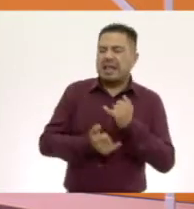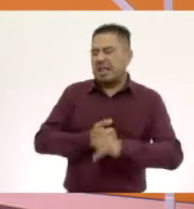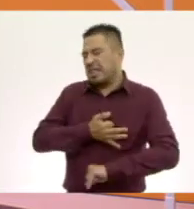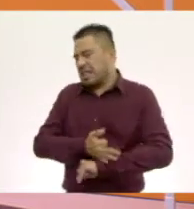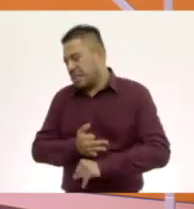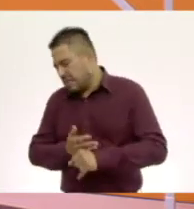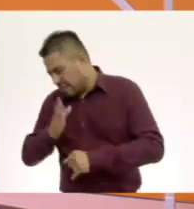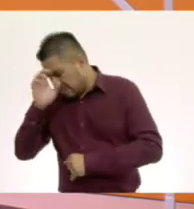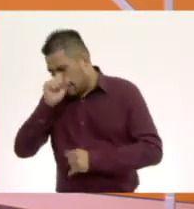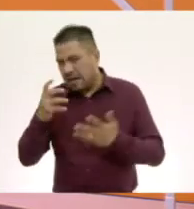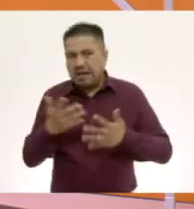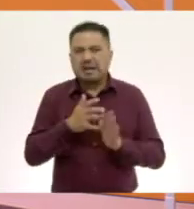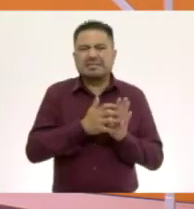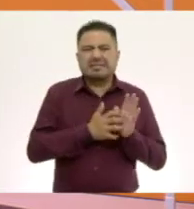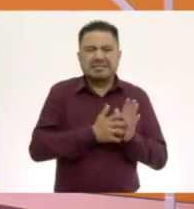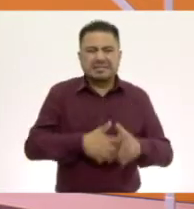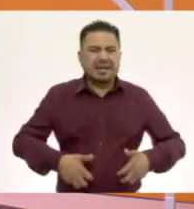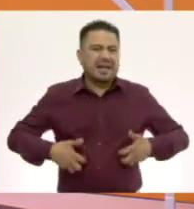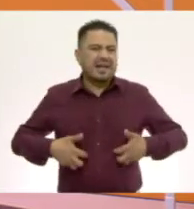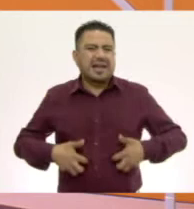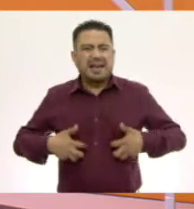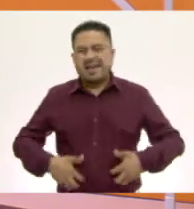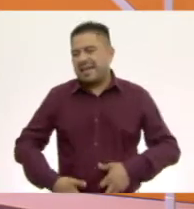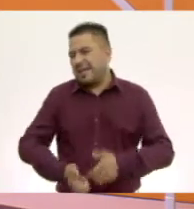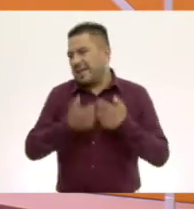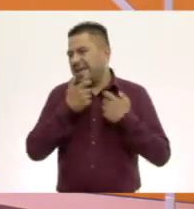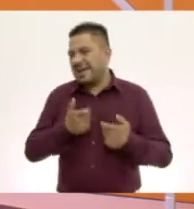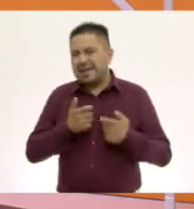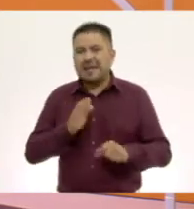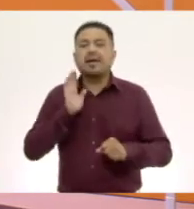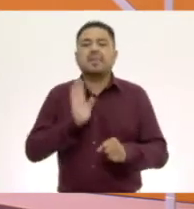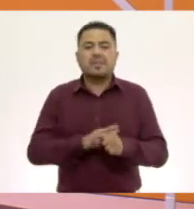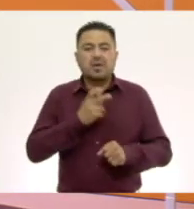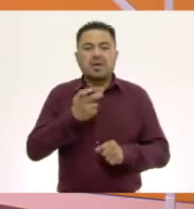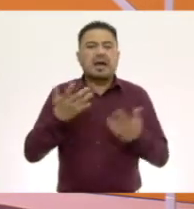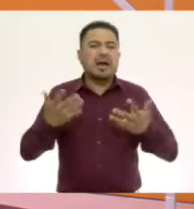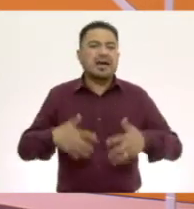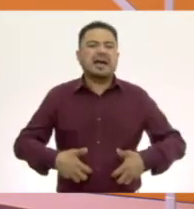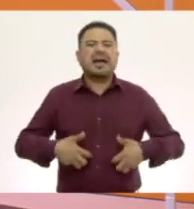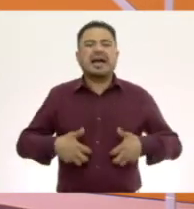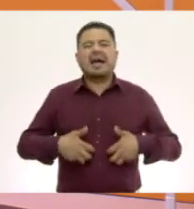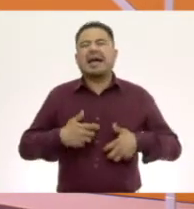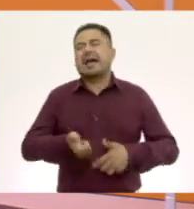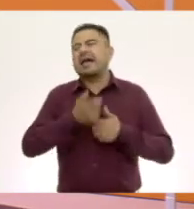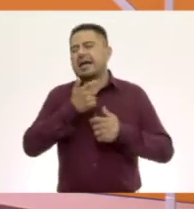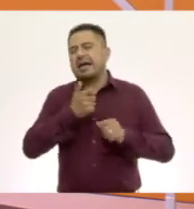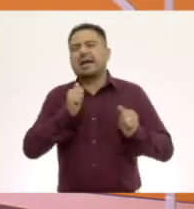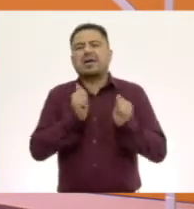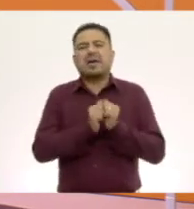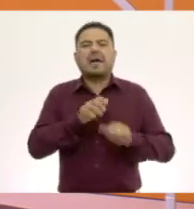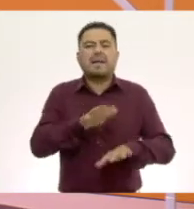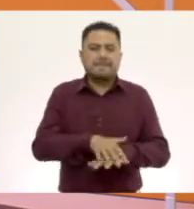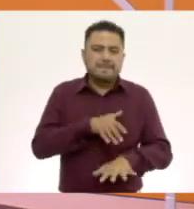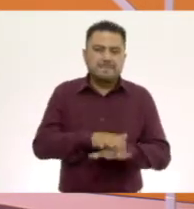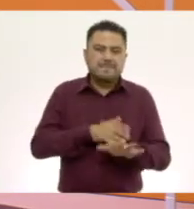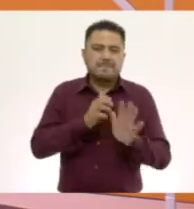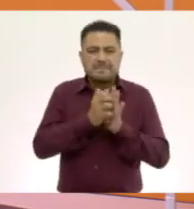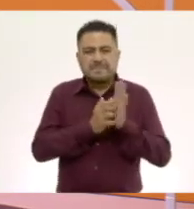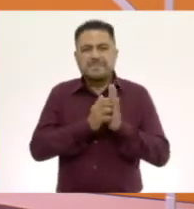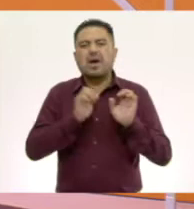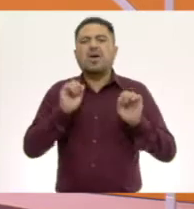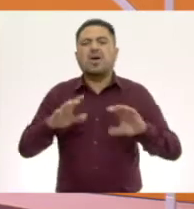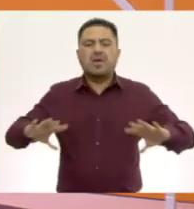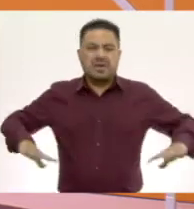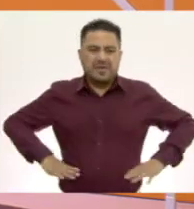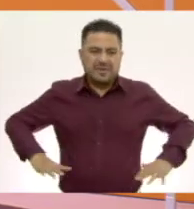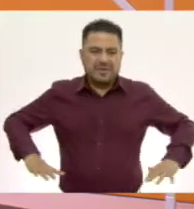te ha hecho cosquillas? Puede ser que te hizo cosquillas en las plantas de los pies o aquí en la